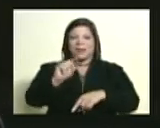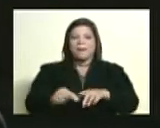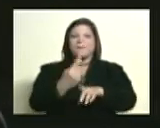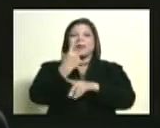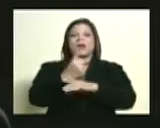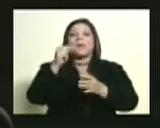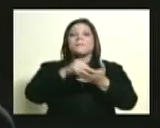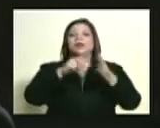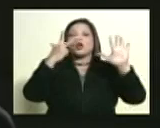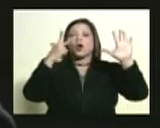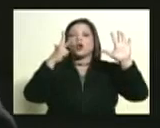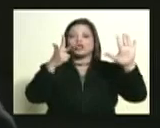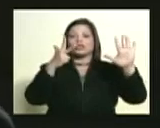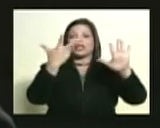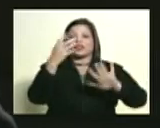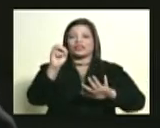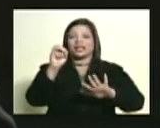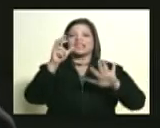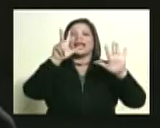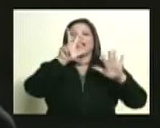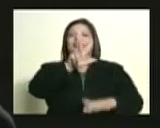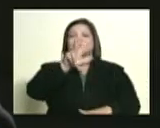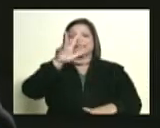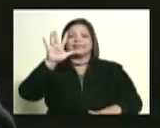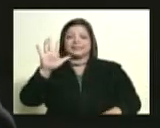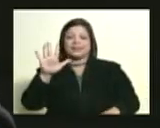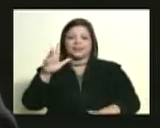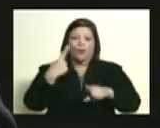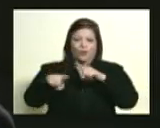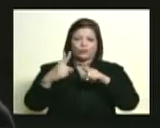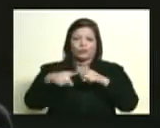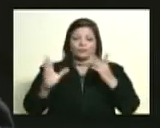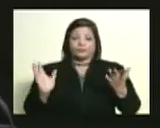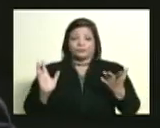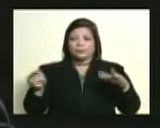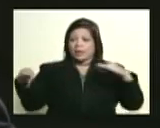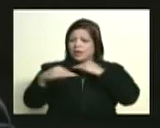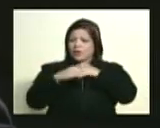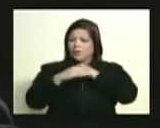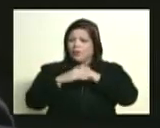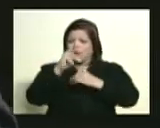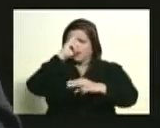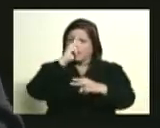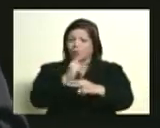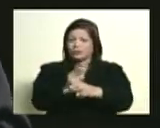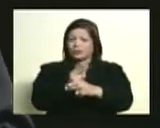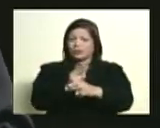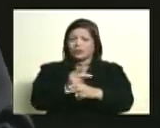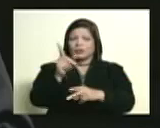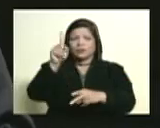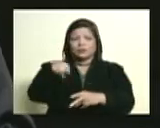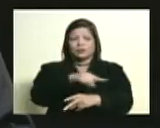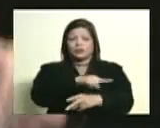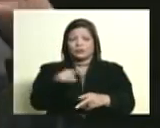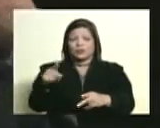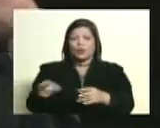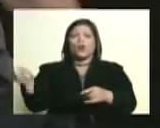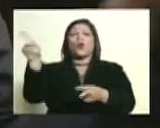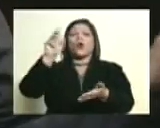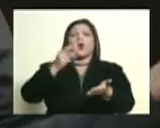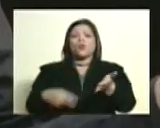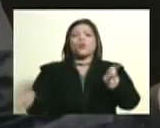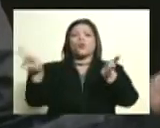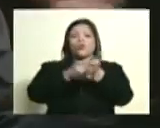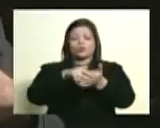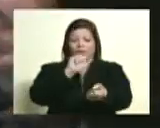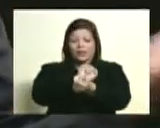1830, en 1835, ¿habría sido reconocido o habría vuelto a la esclavitud o